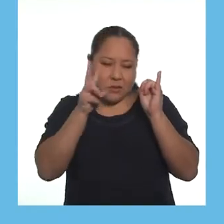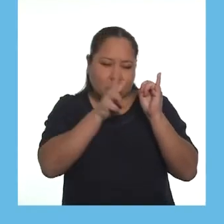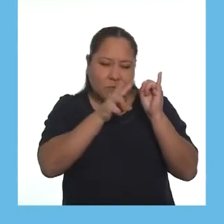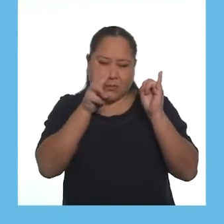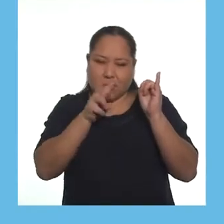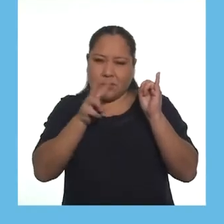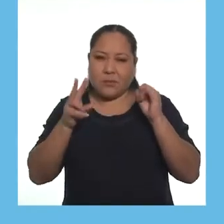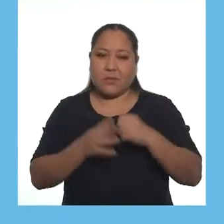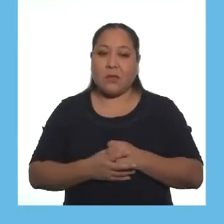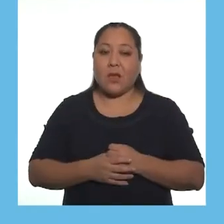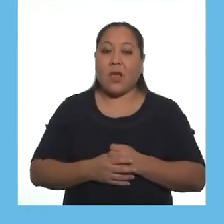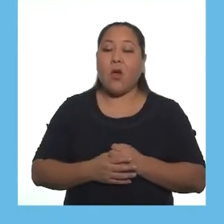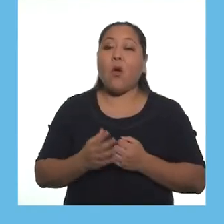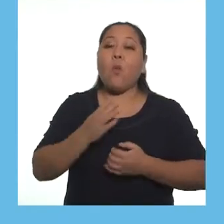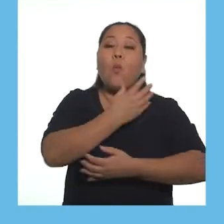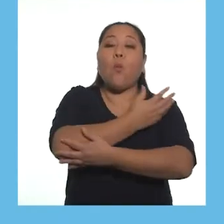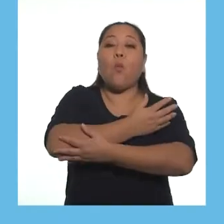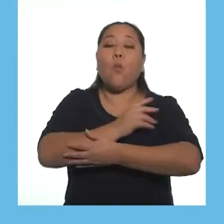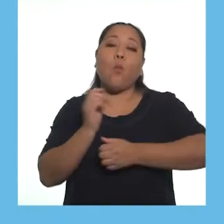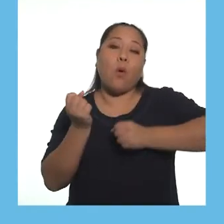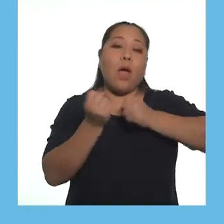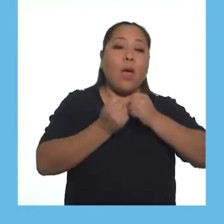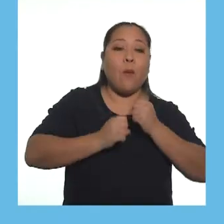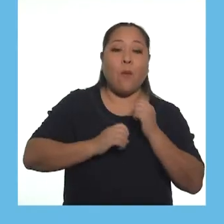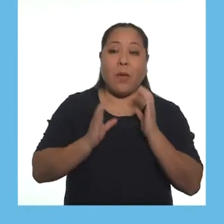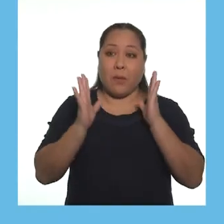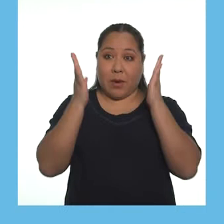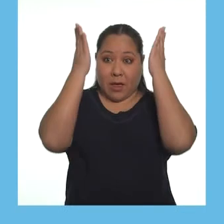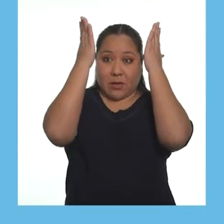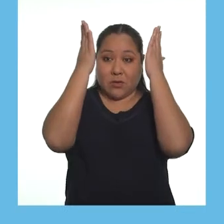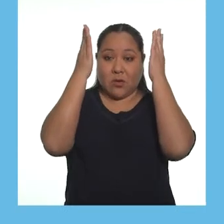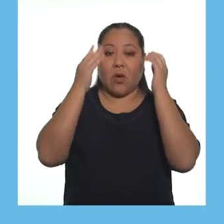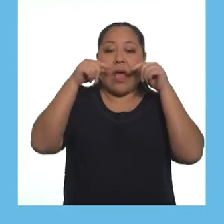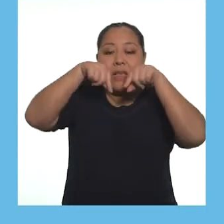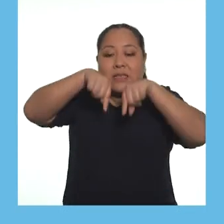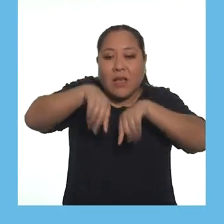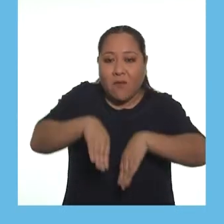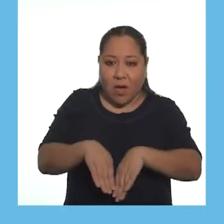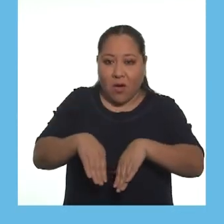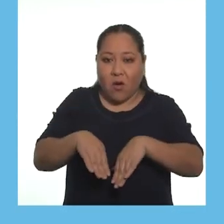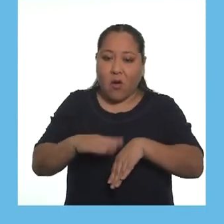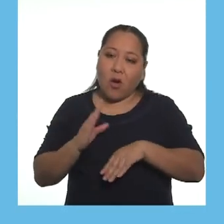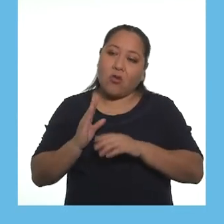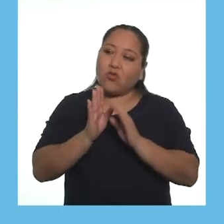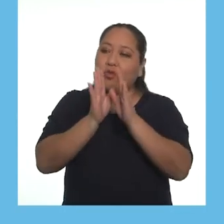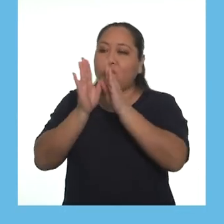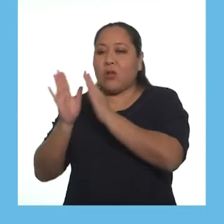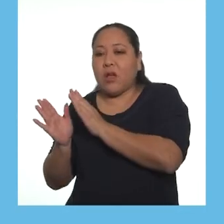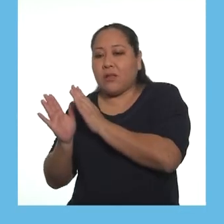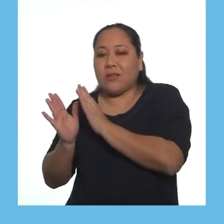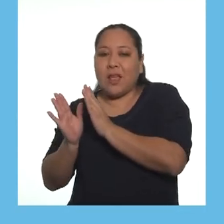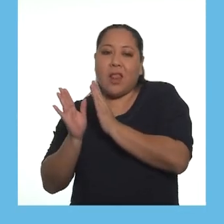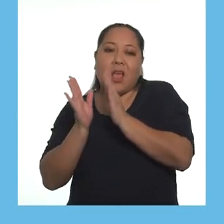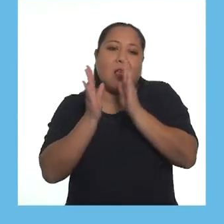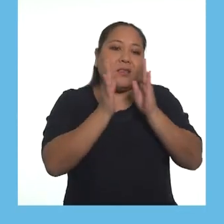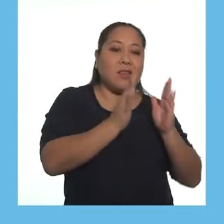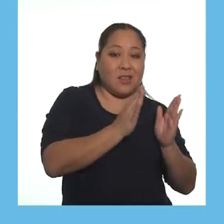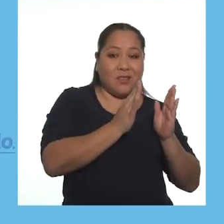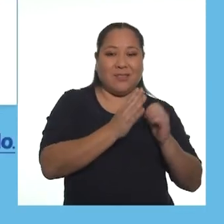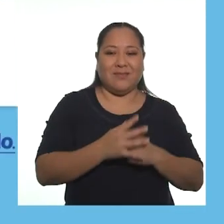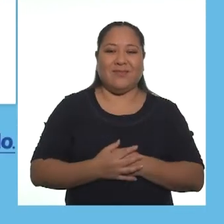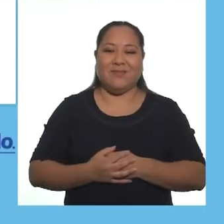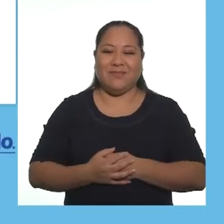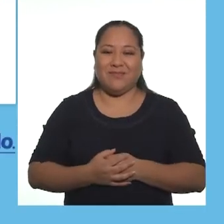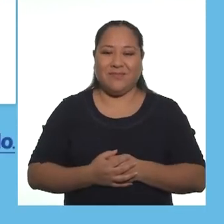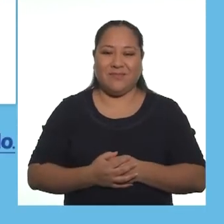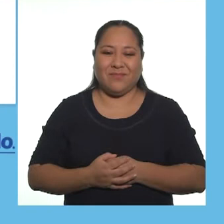derecha para poder leer. Muevo mis brazos hacia arriba, hacia abajo, hacia un lado